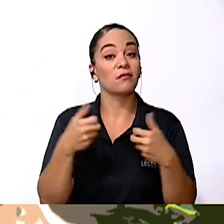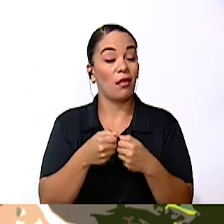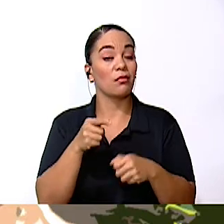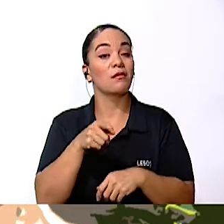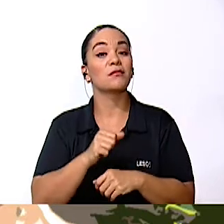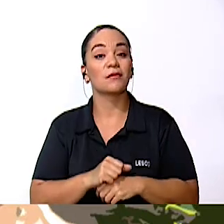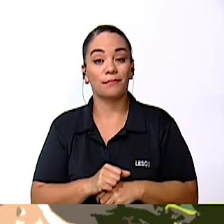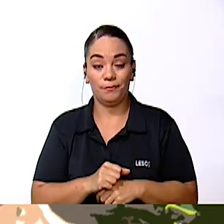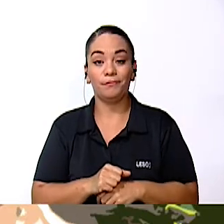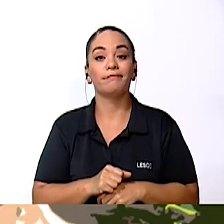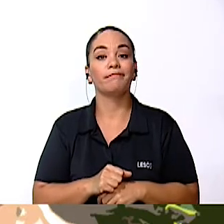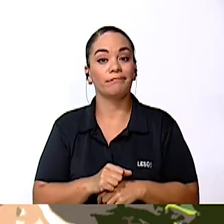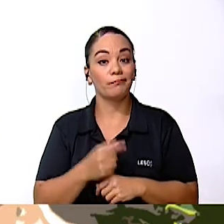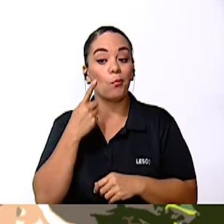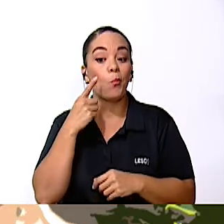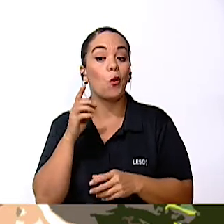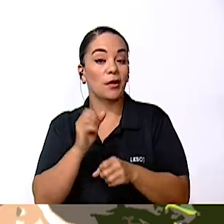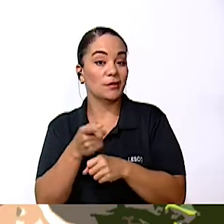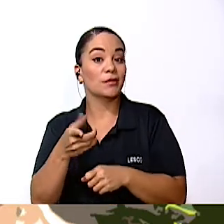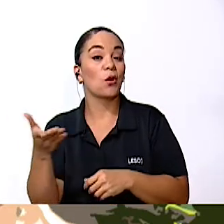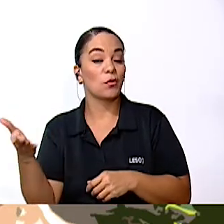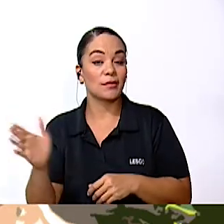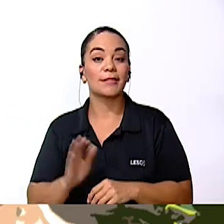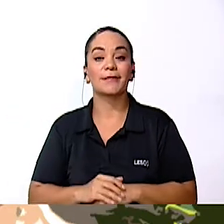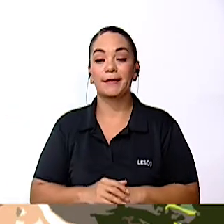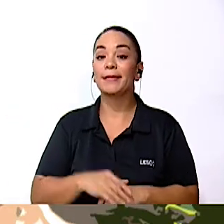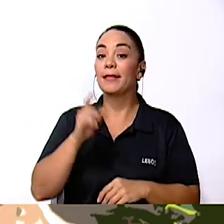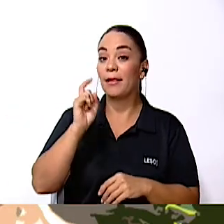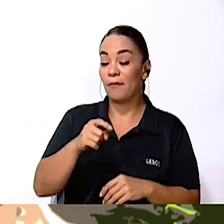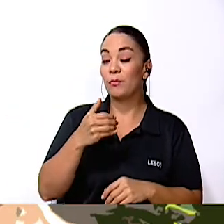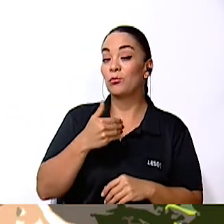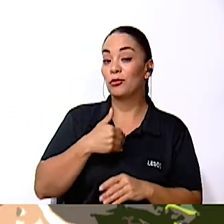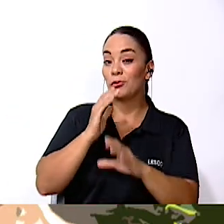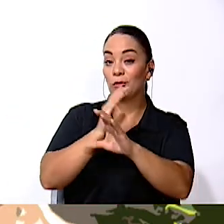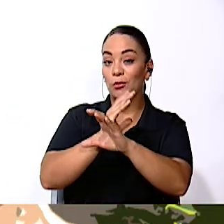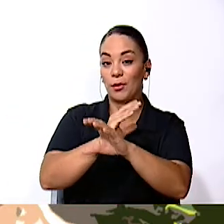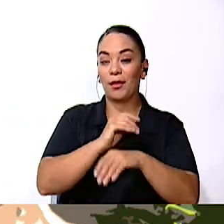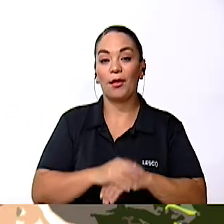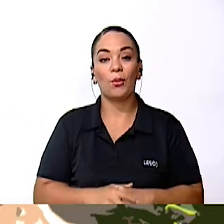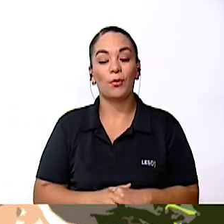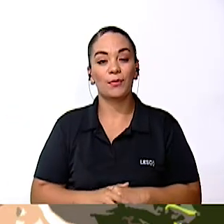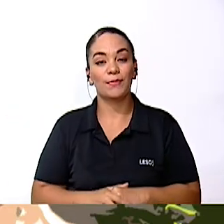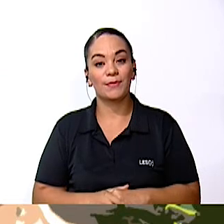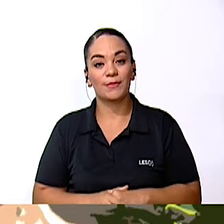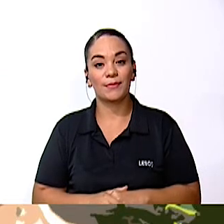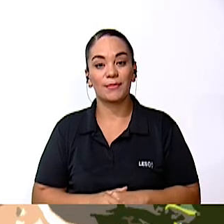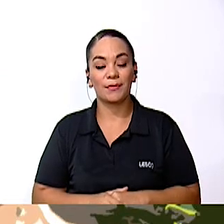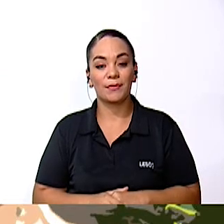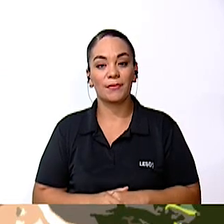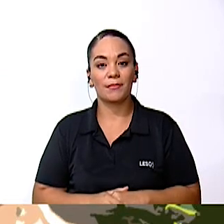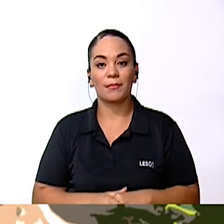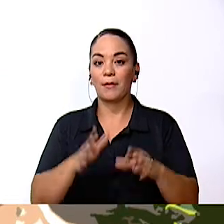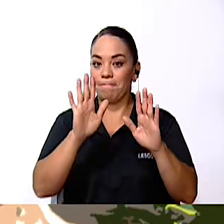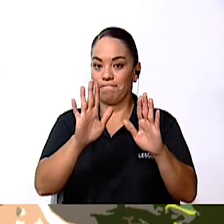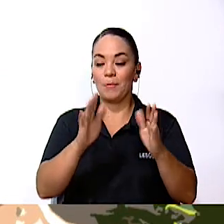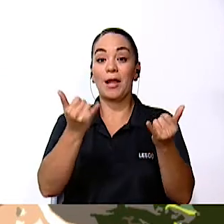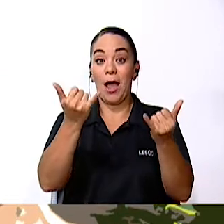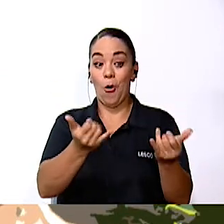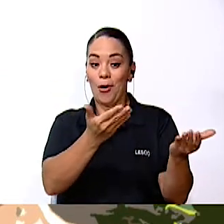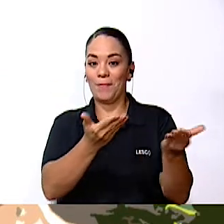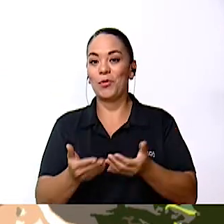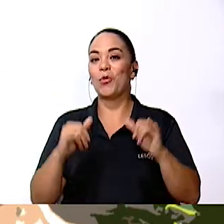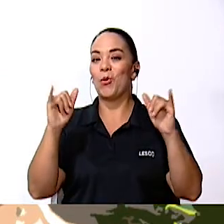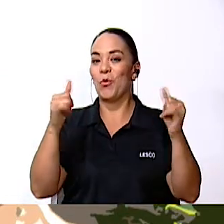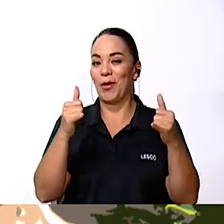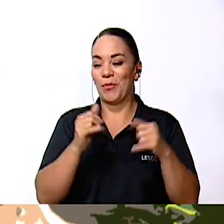hacer Por establecer Estas conductas ¿Verdad? Tenemos que tener Muchísimo cuidado Les traje un juego Imagínense que yo les